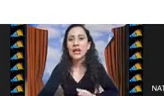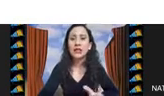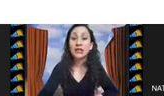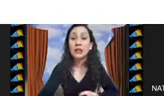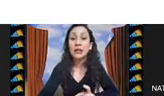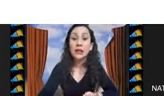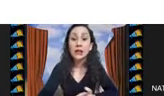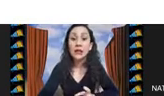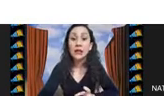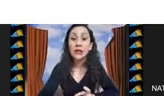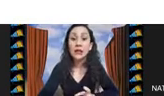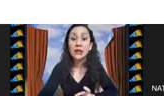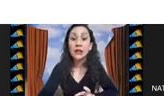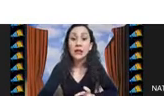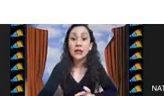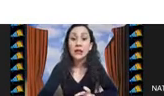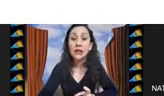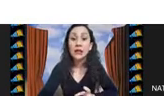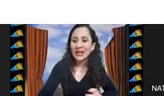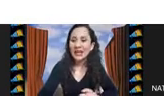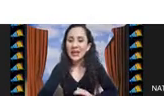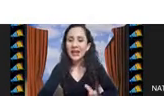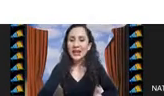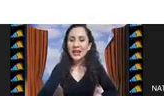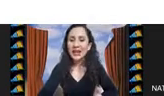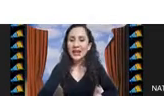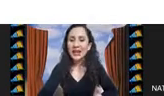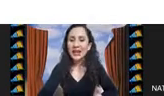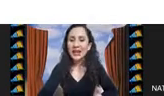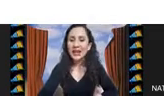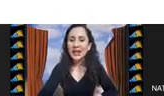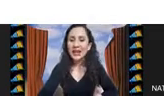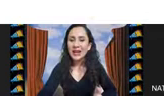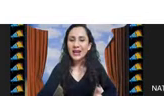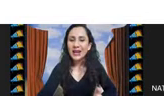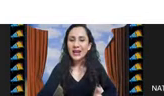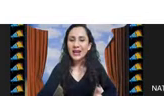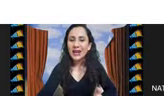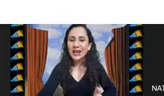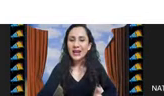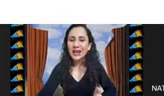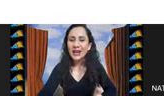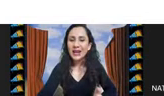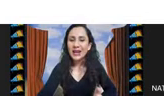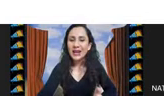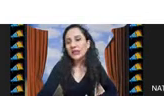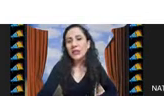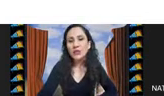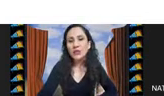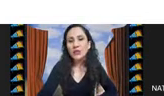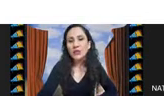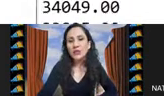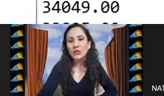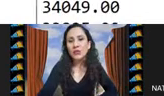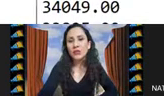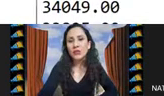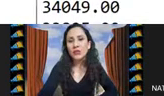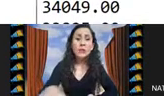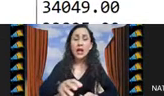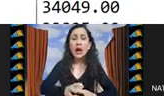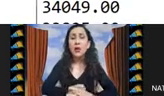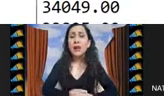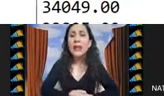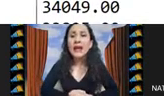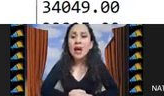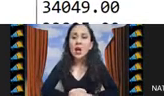pues tratar de entender por qué le va bien o mal a los algoritmos y qué es lo que hace difícil un problema